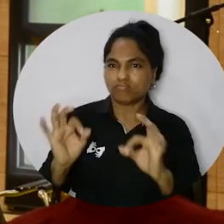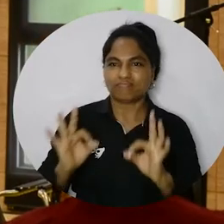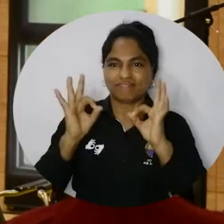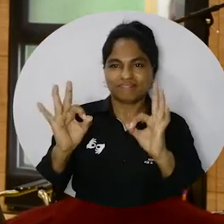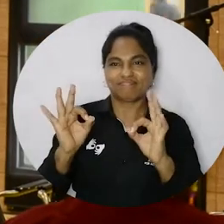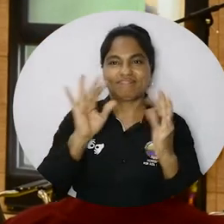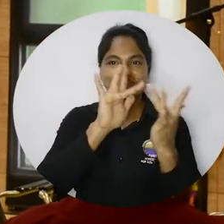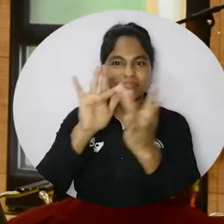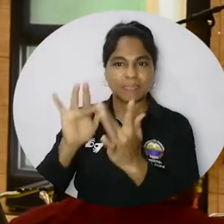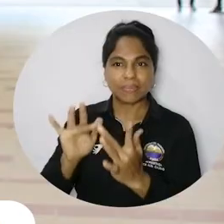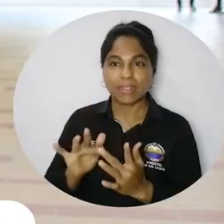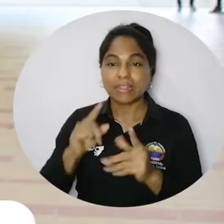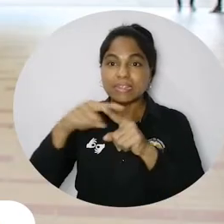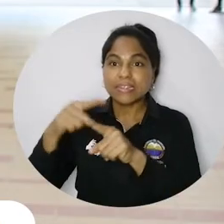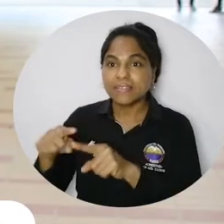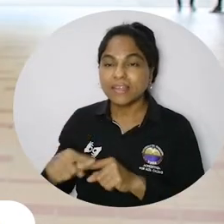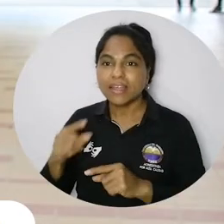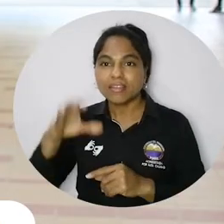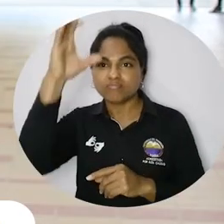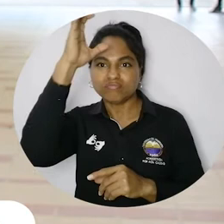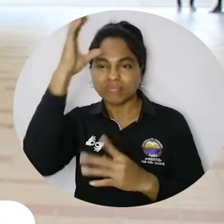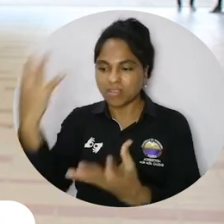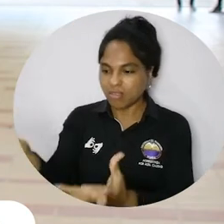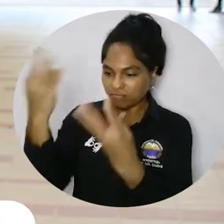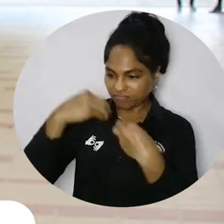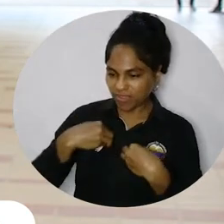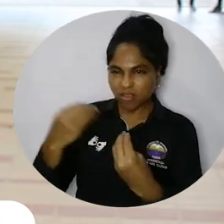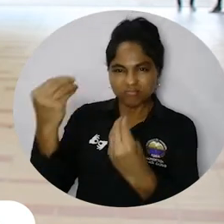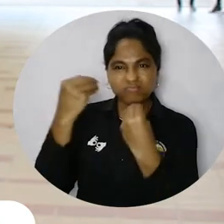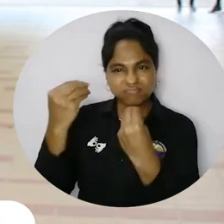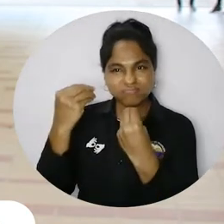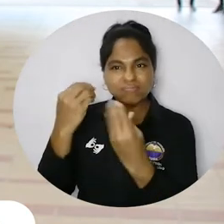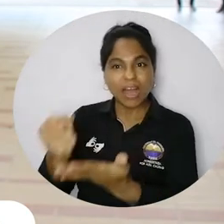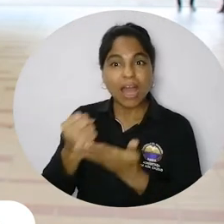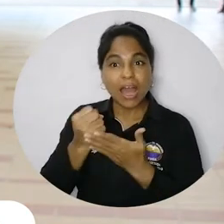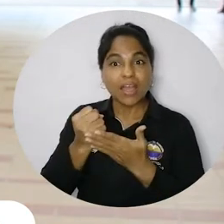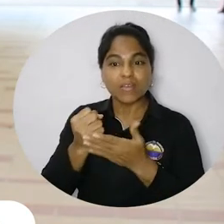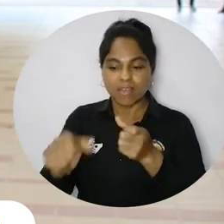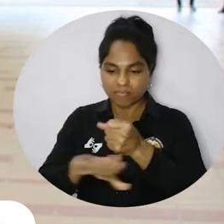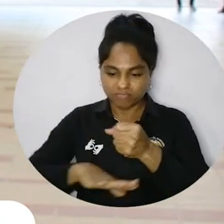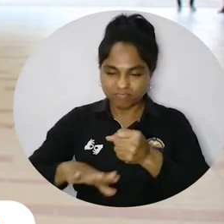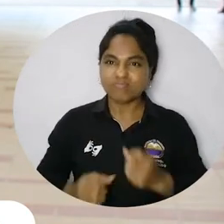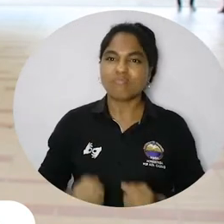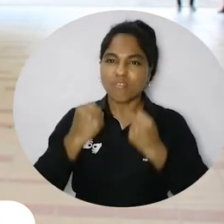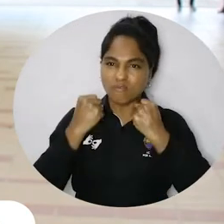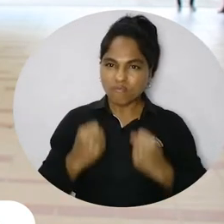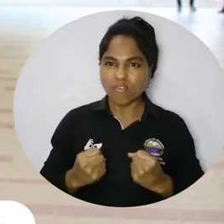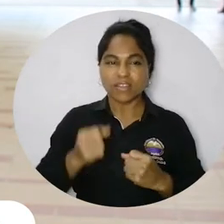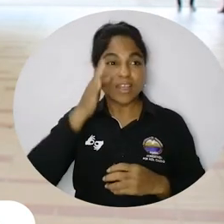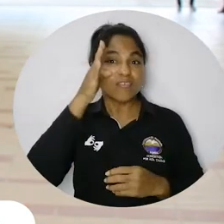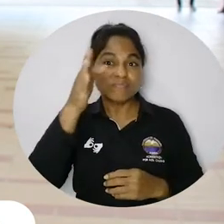evidenciar los distintos conocimientos que estos contribuyen a nuestra formación y ayudan a fortalecer nuestras bases como futuros